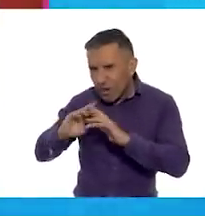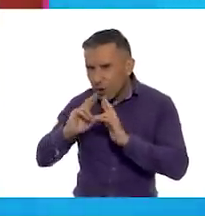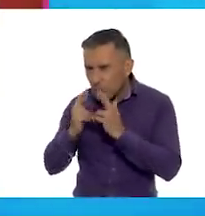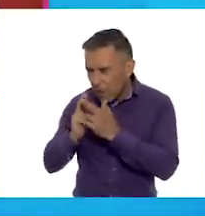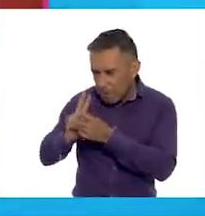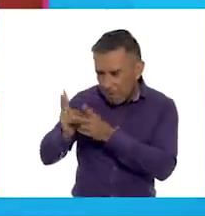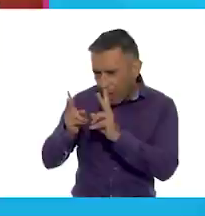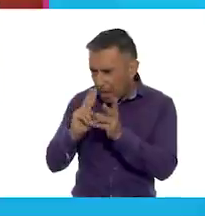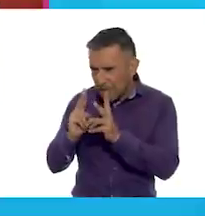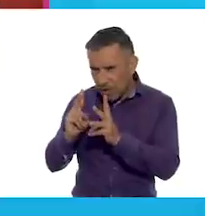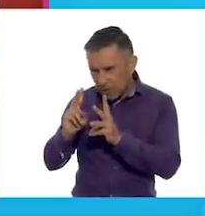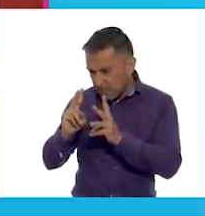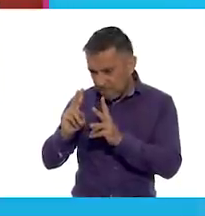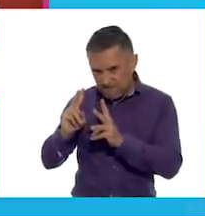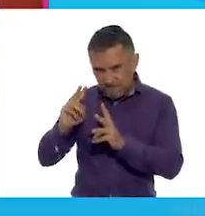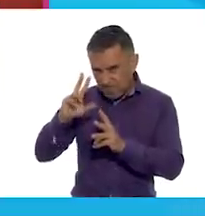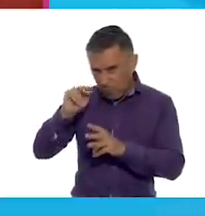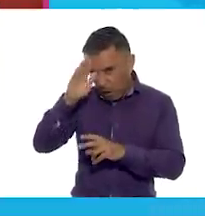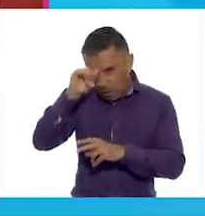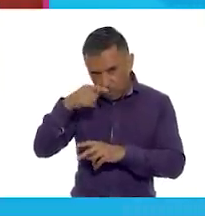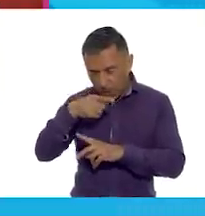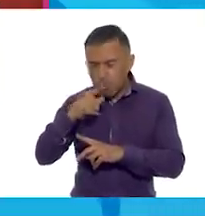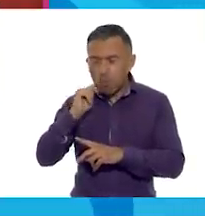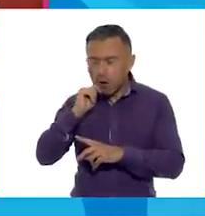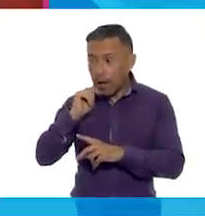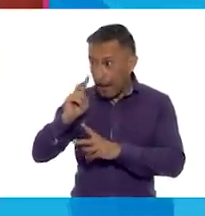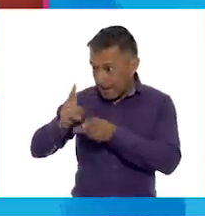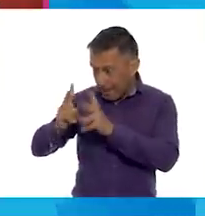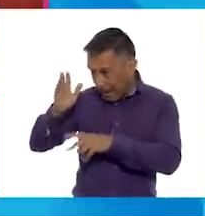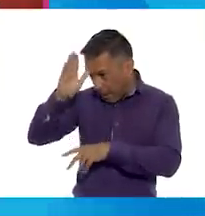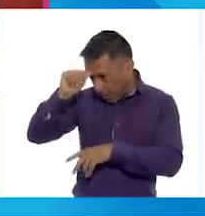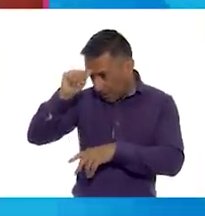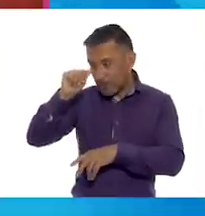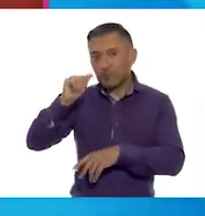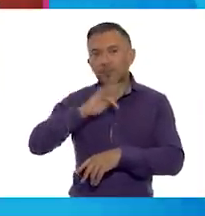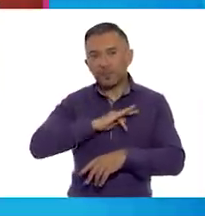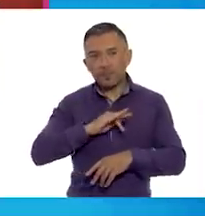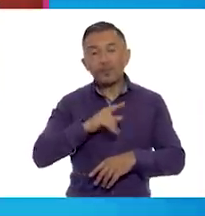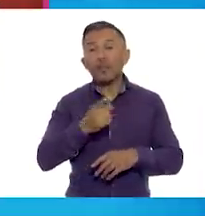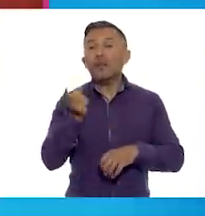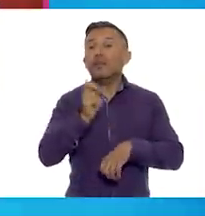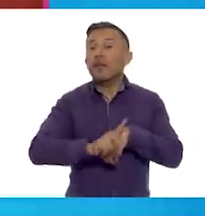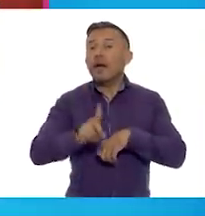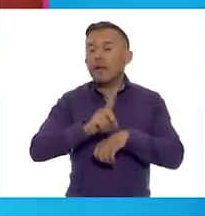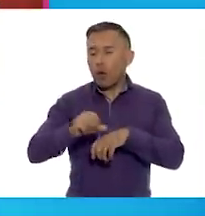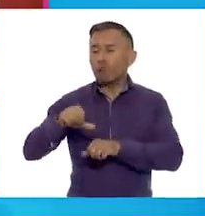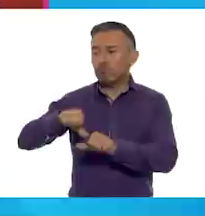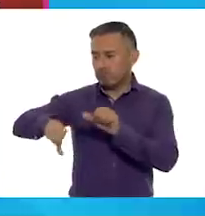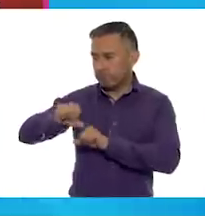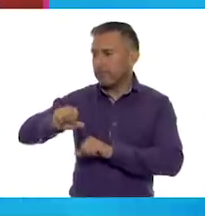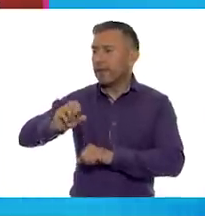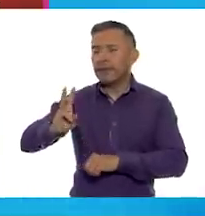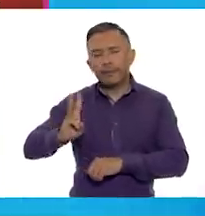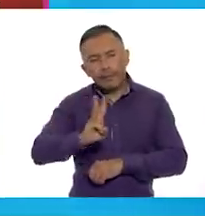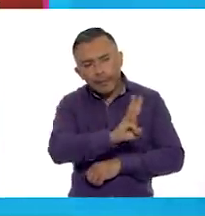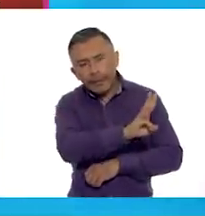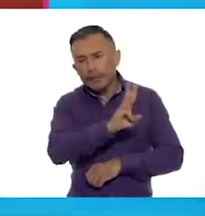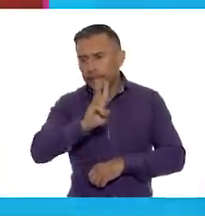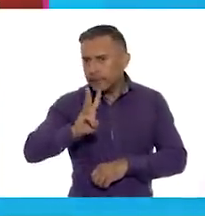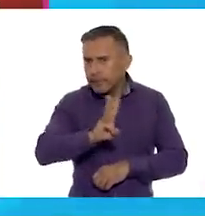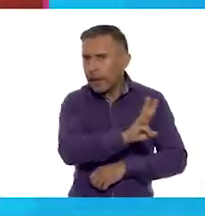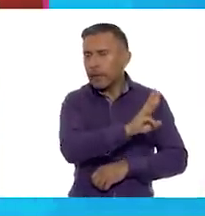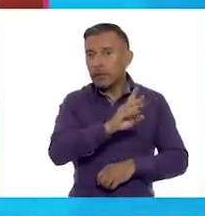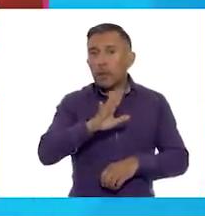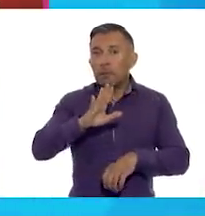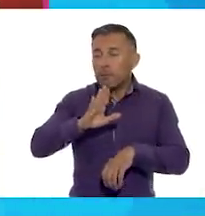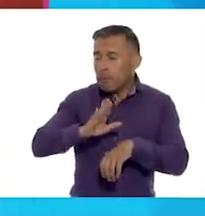que tenían, llegaron a un acuerdo. Se iban a turnar diariamente para pasar por la cena al río y darían prioridad